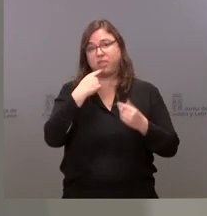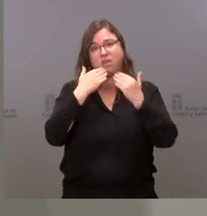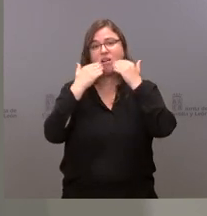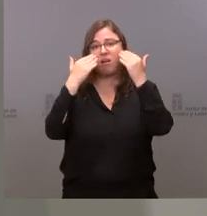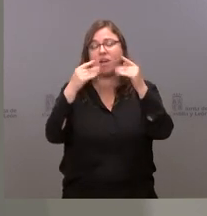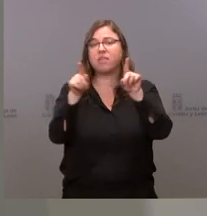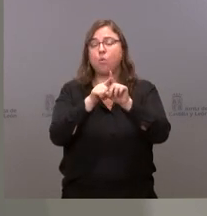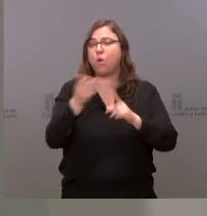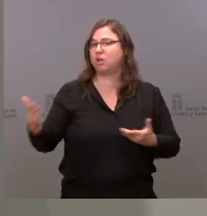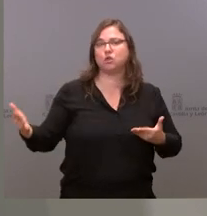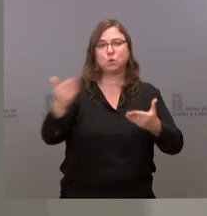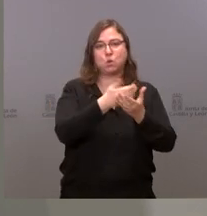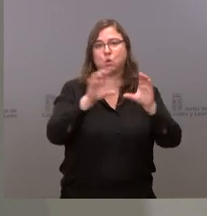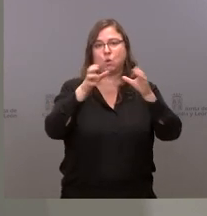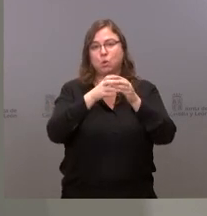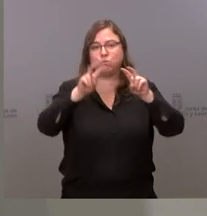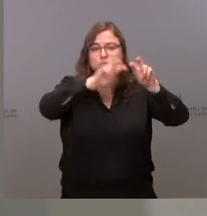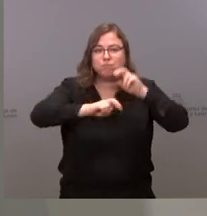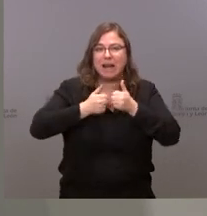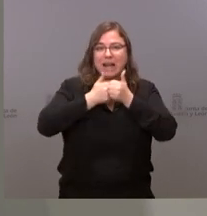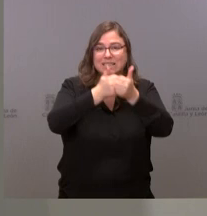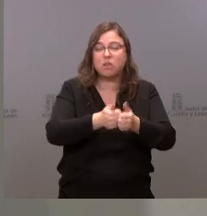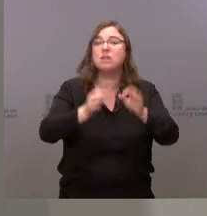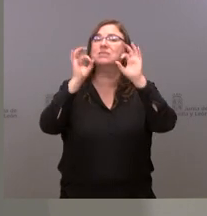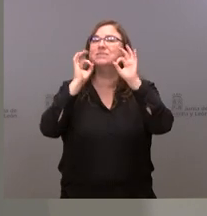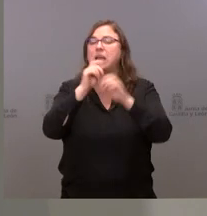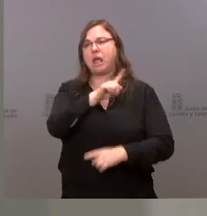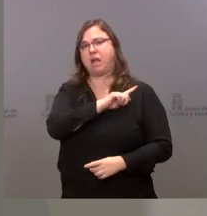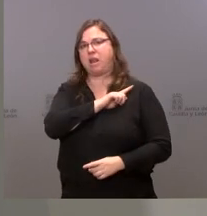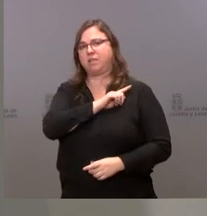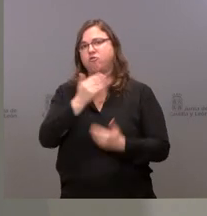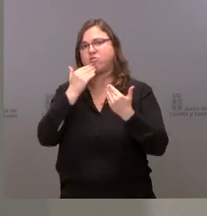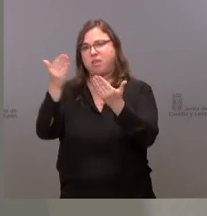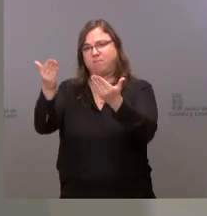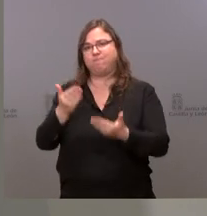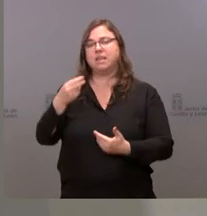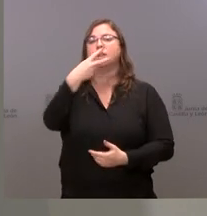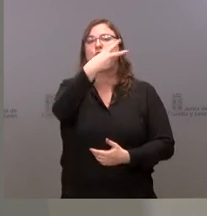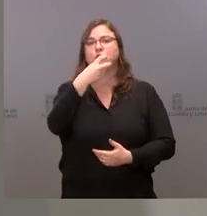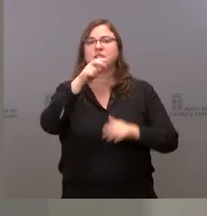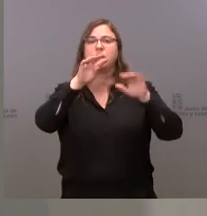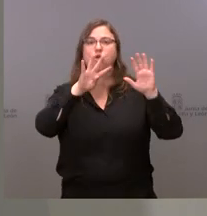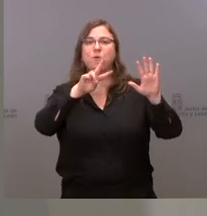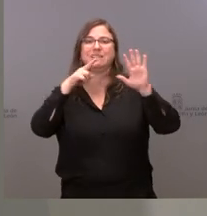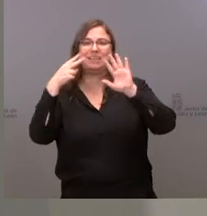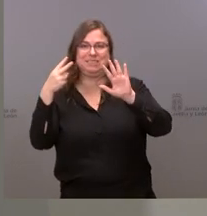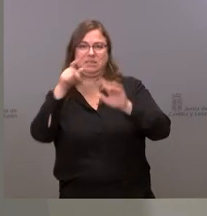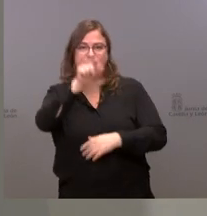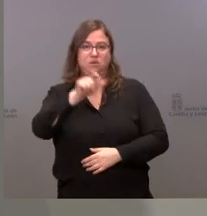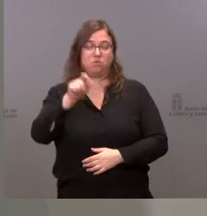todos los rastreadores y especialmente al Ejército que ha puesto a disposición a estas 297 personas que hacen un total de